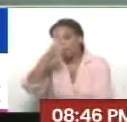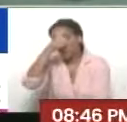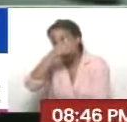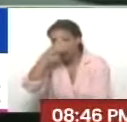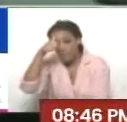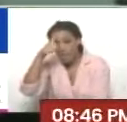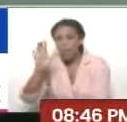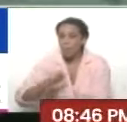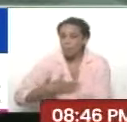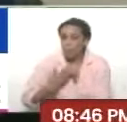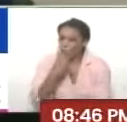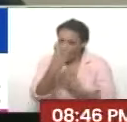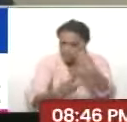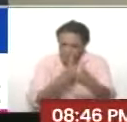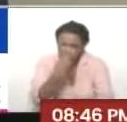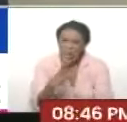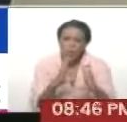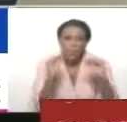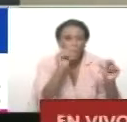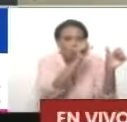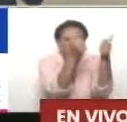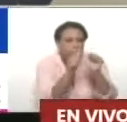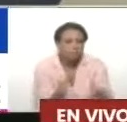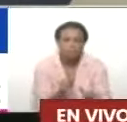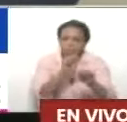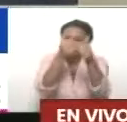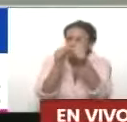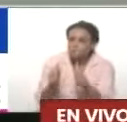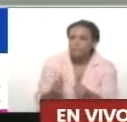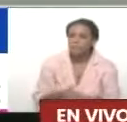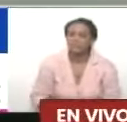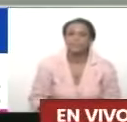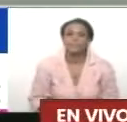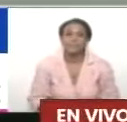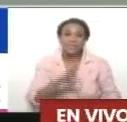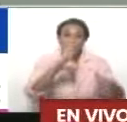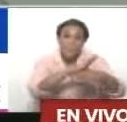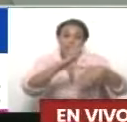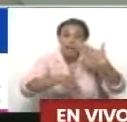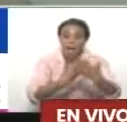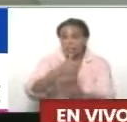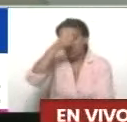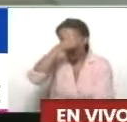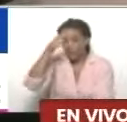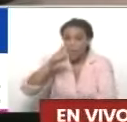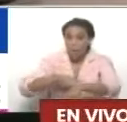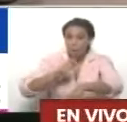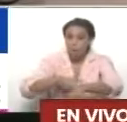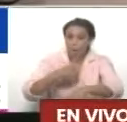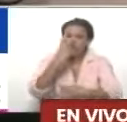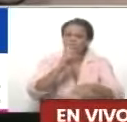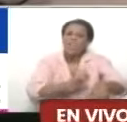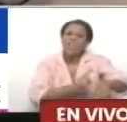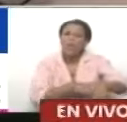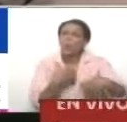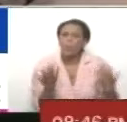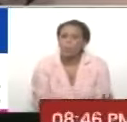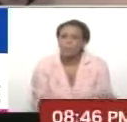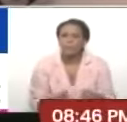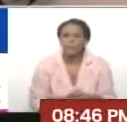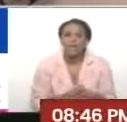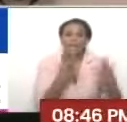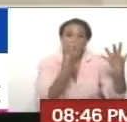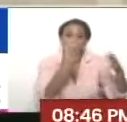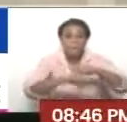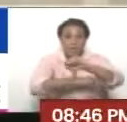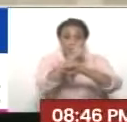venezolano pueda asistir y ver todo lo que conlleva este patrimonio nacional. De martes a domingo es el horario habitual. ¿De qué hora, qué hora? Desde